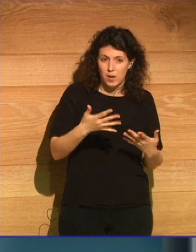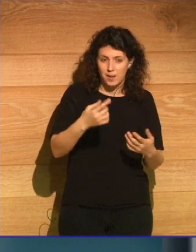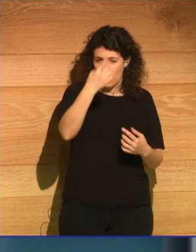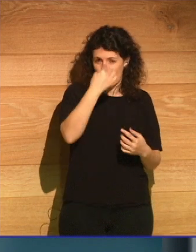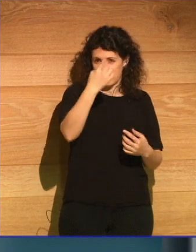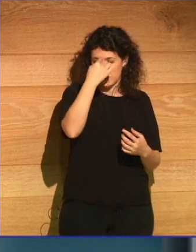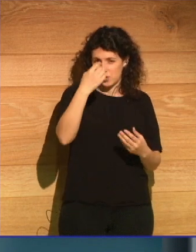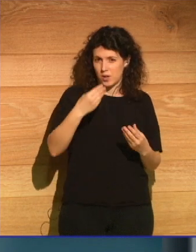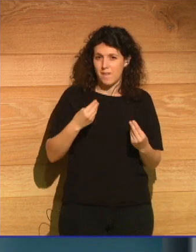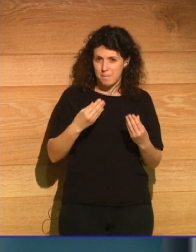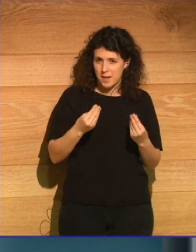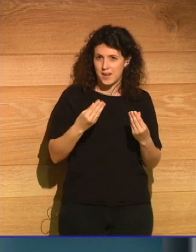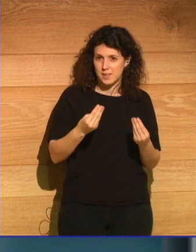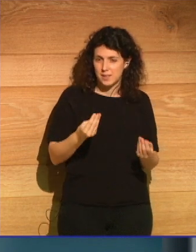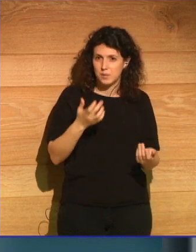demasiado